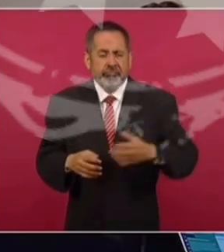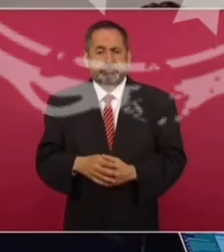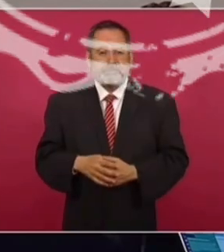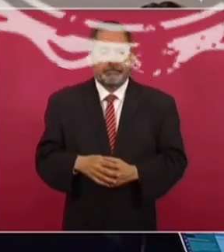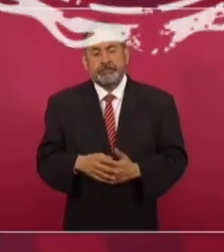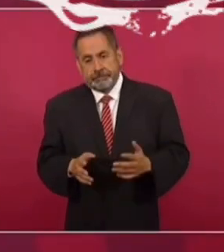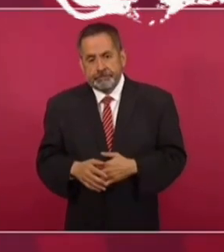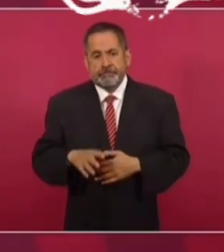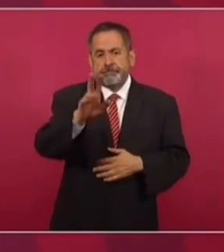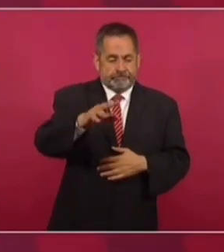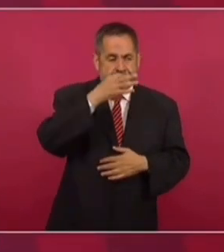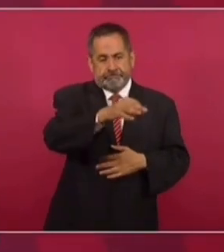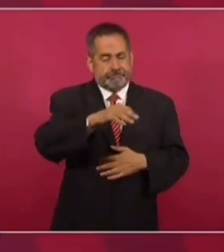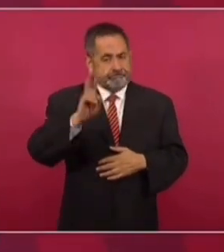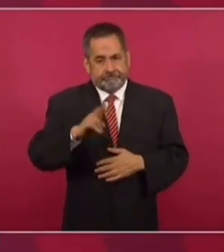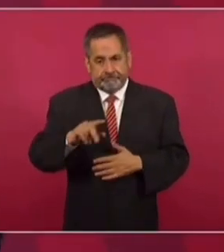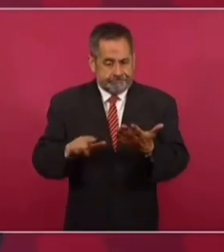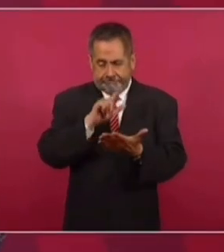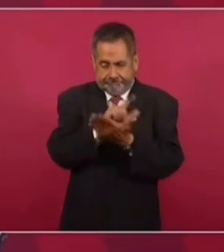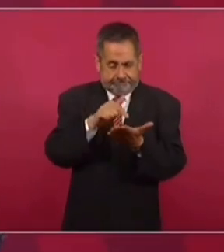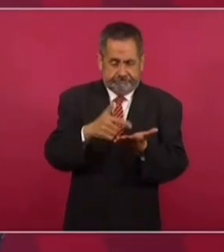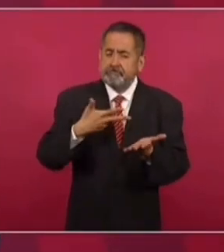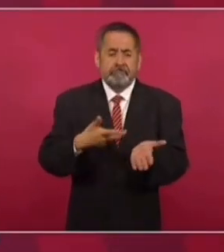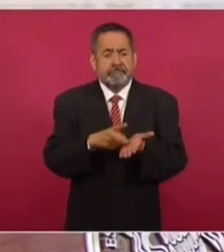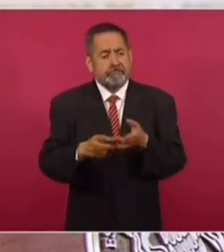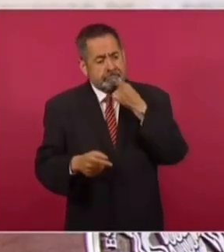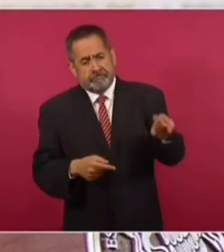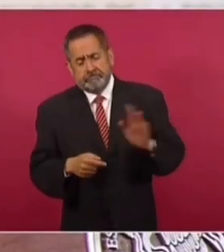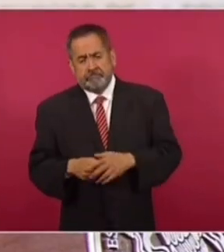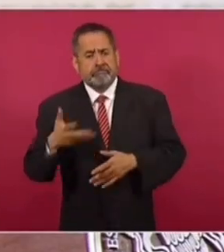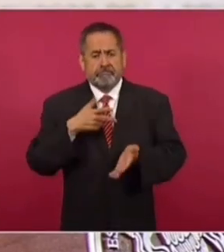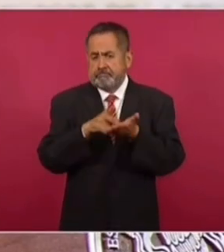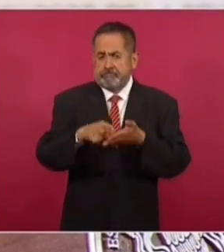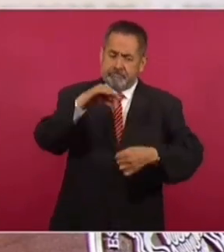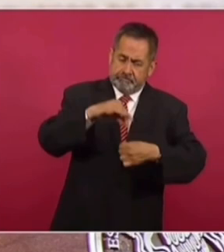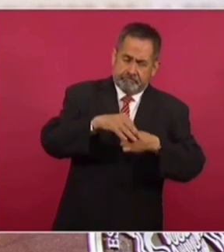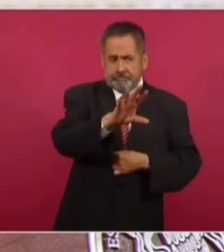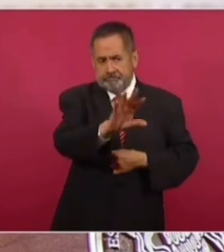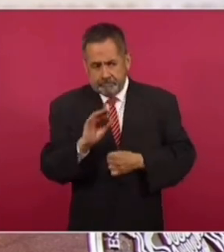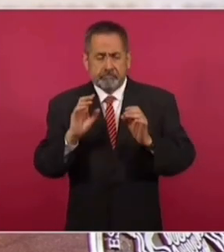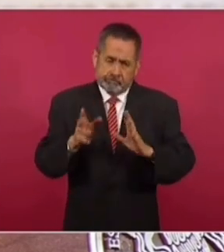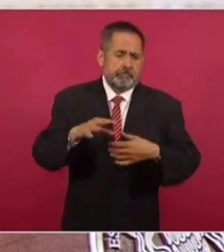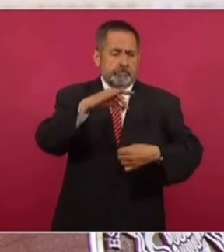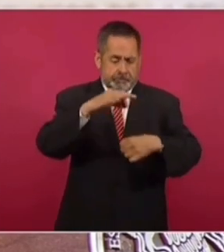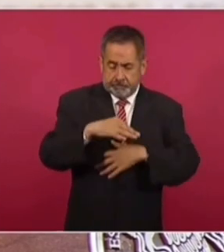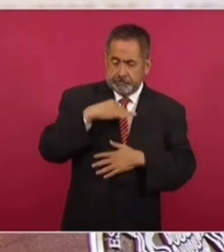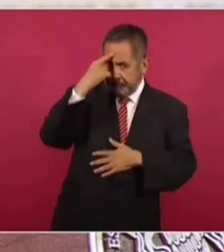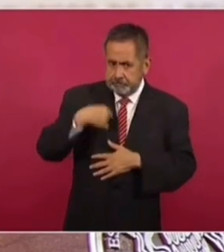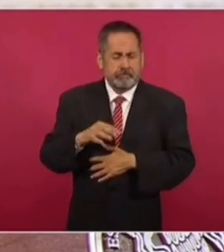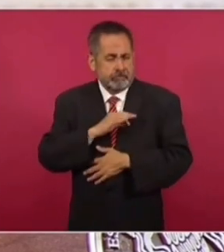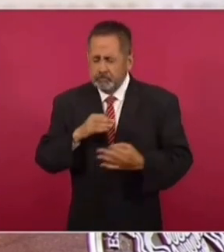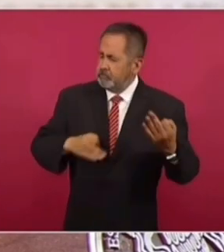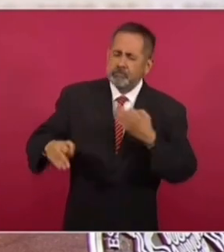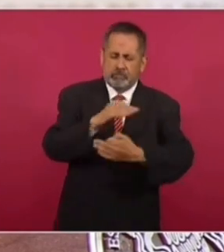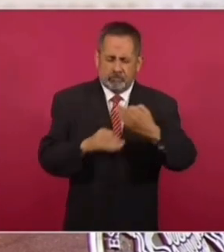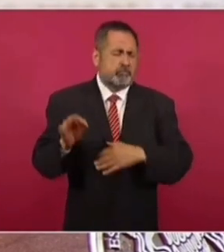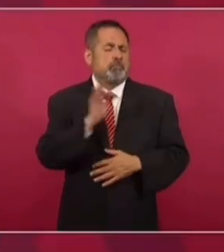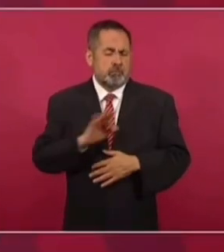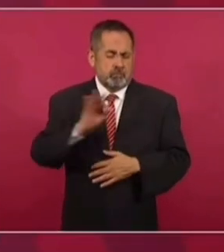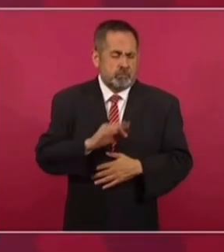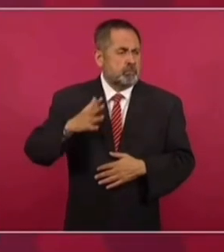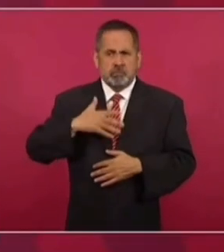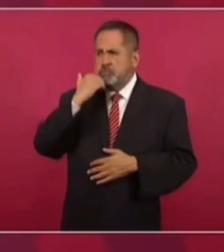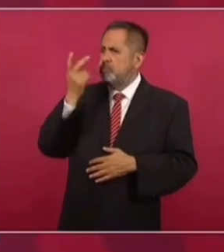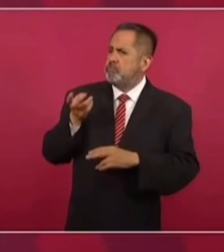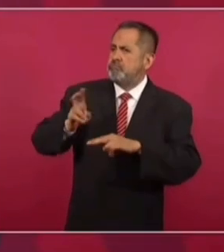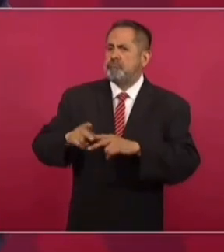Legalmente, todos los mexicanos tenemos derecho a votar y ser votados. Todos podemos aspirar a un cargo